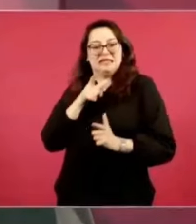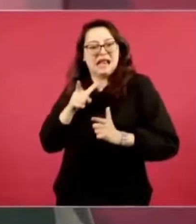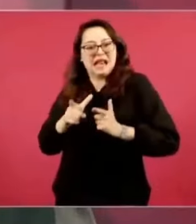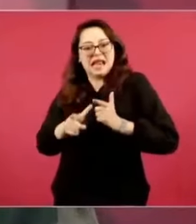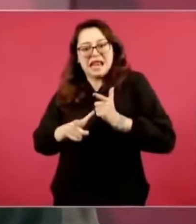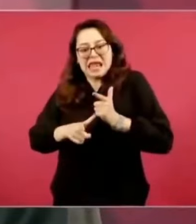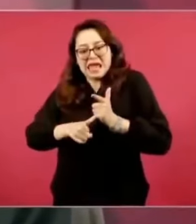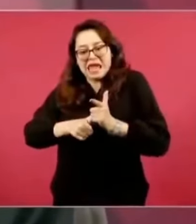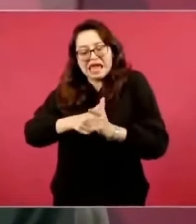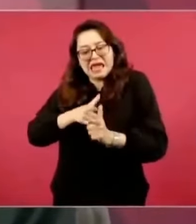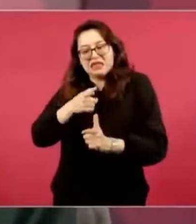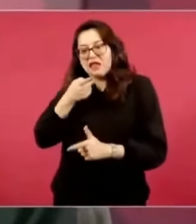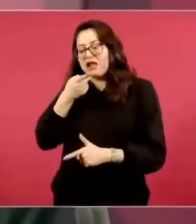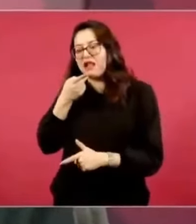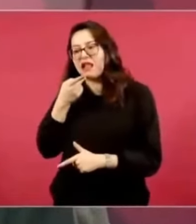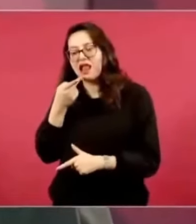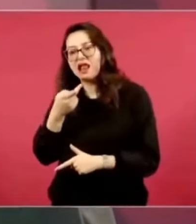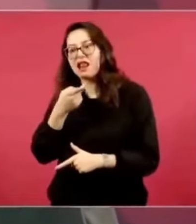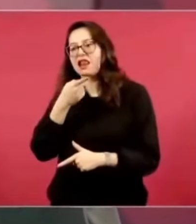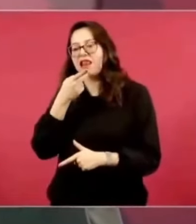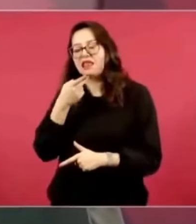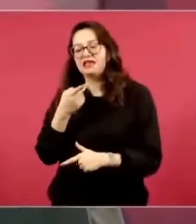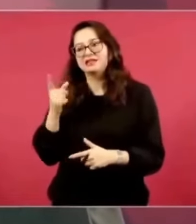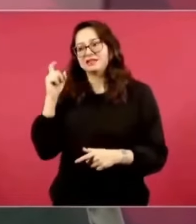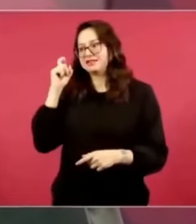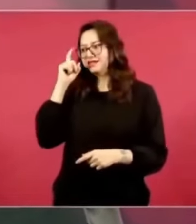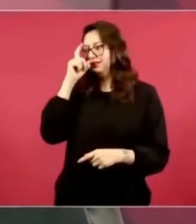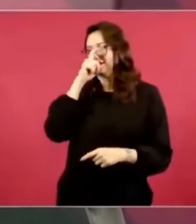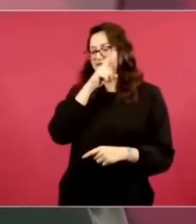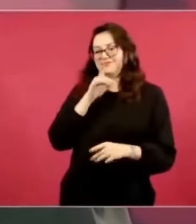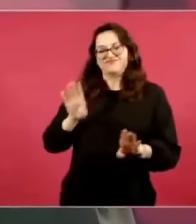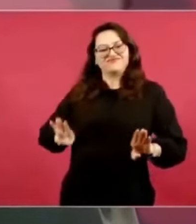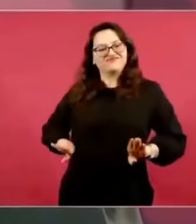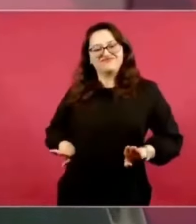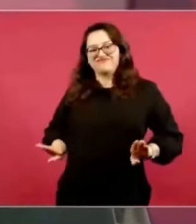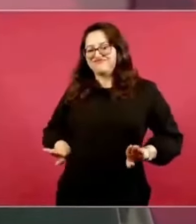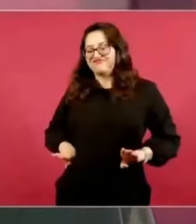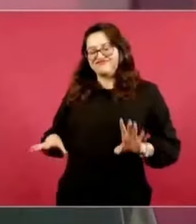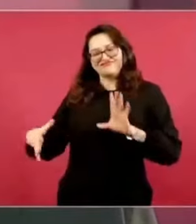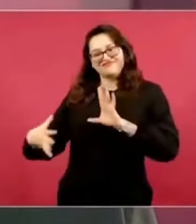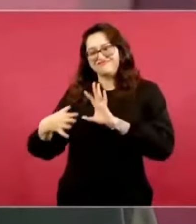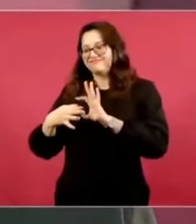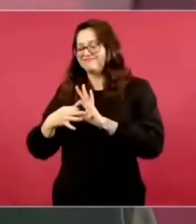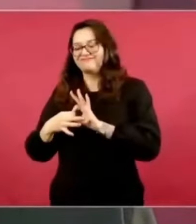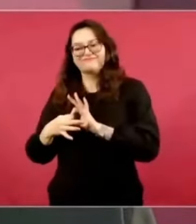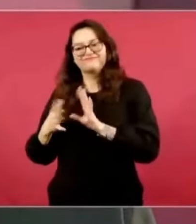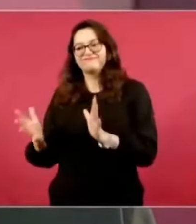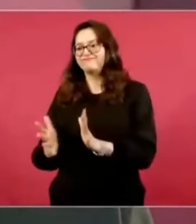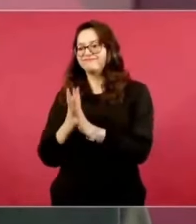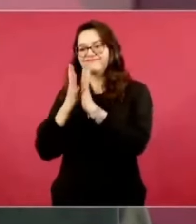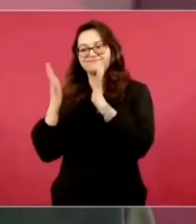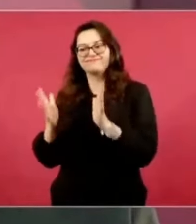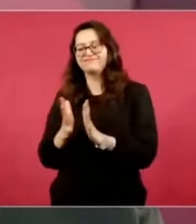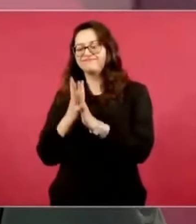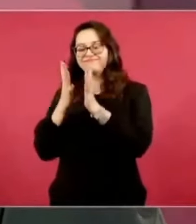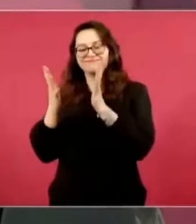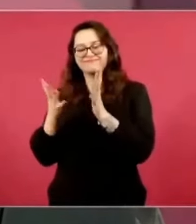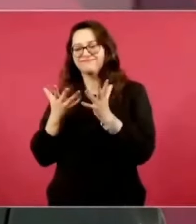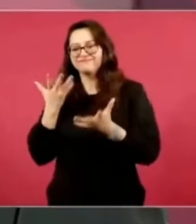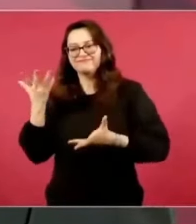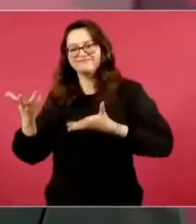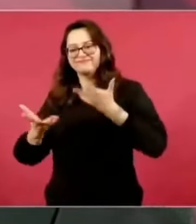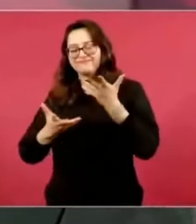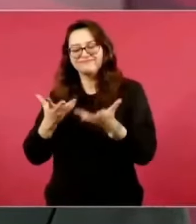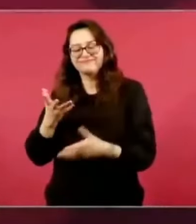pues no había participado en esa red que se conoce